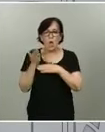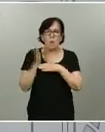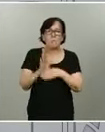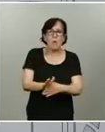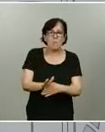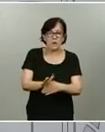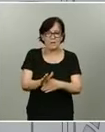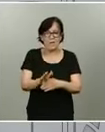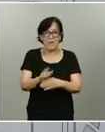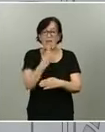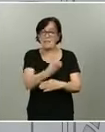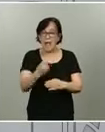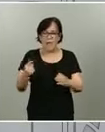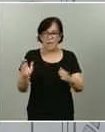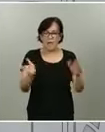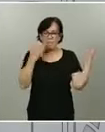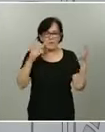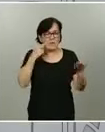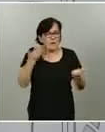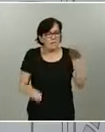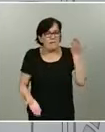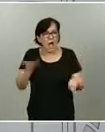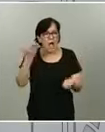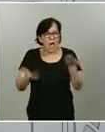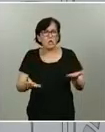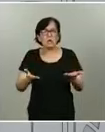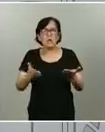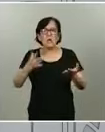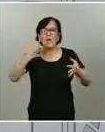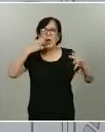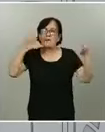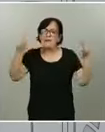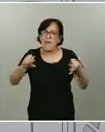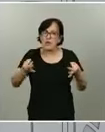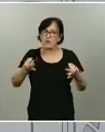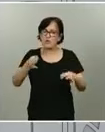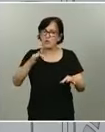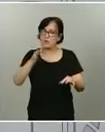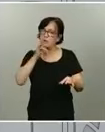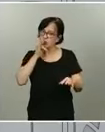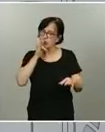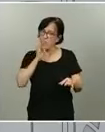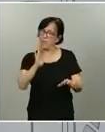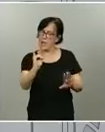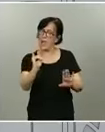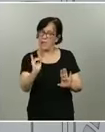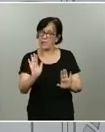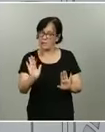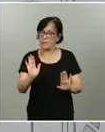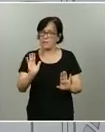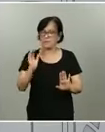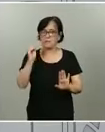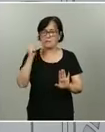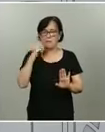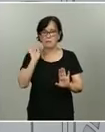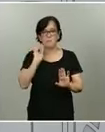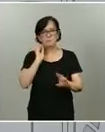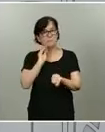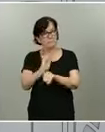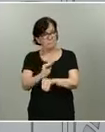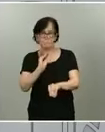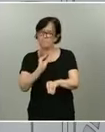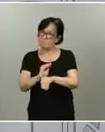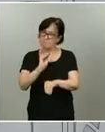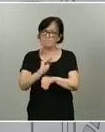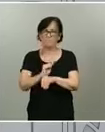está valorada en cuanto a los riesgos a los que todavía estamos expuestos. Y yo creo que tenemos que ser muy prudentes. No quiere